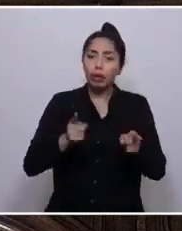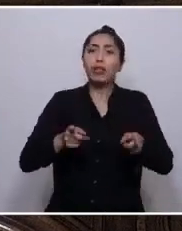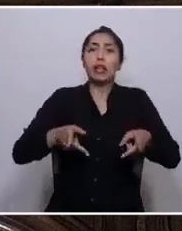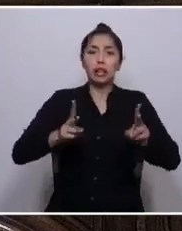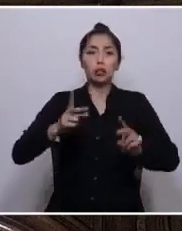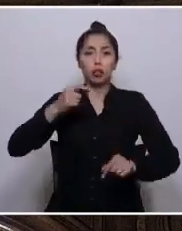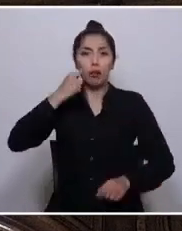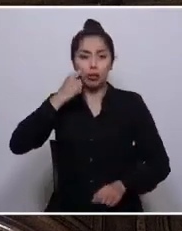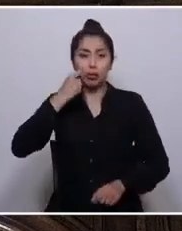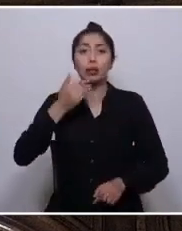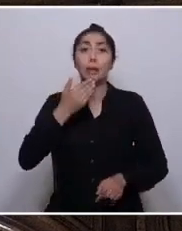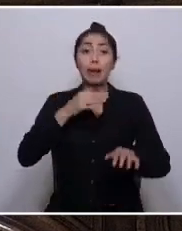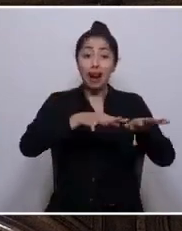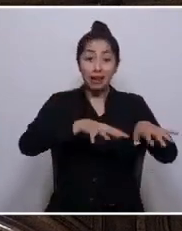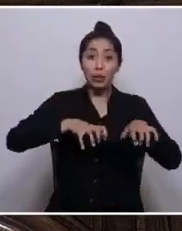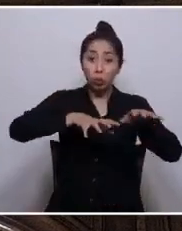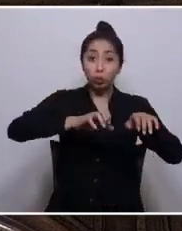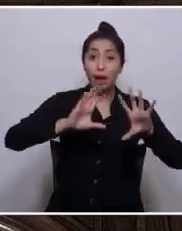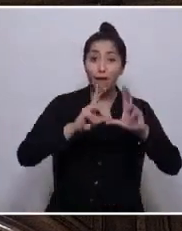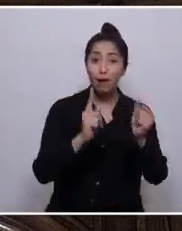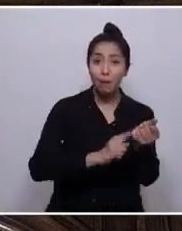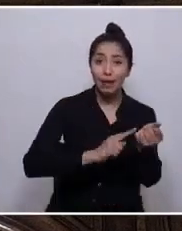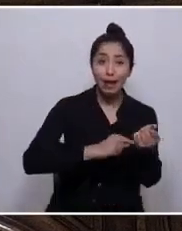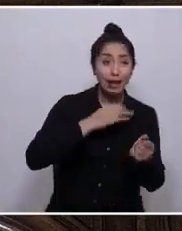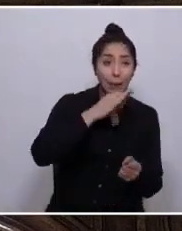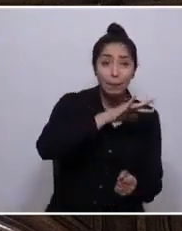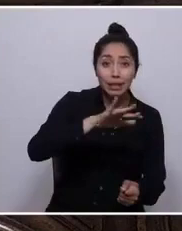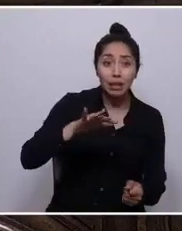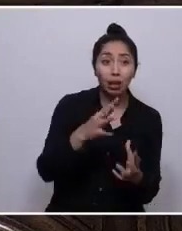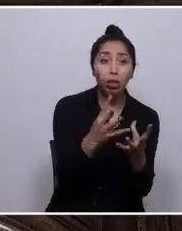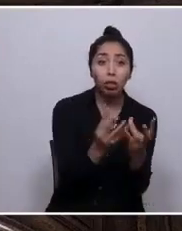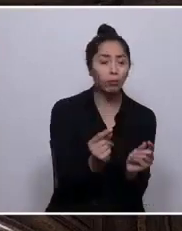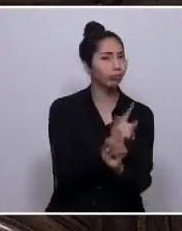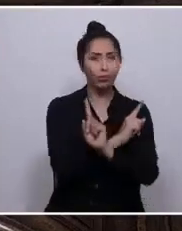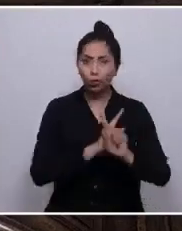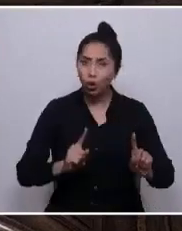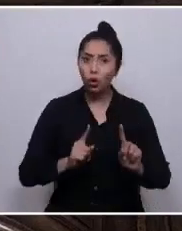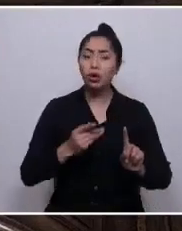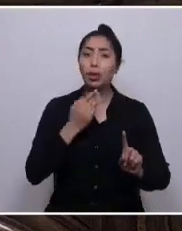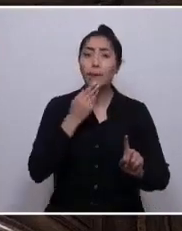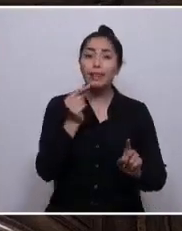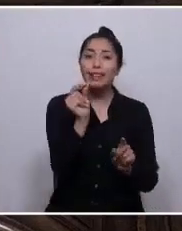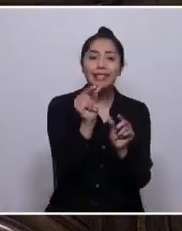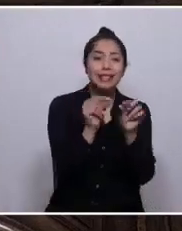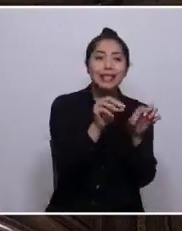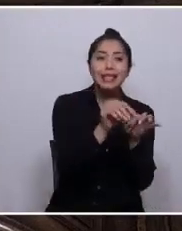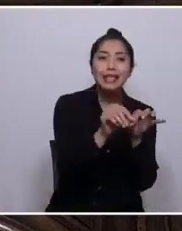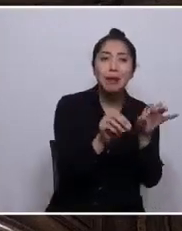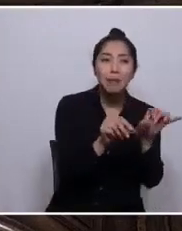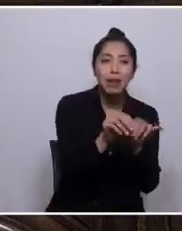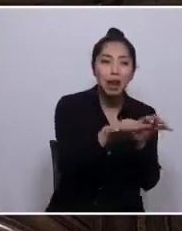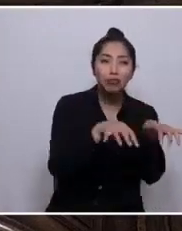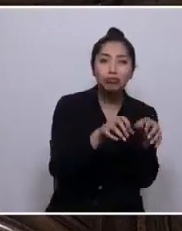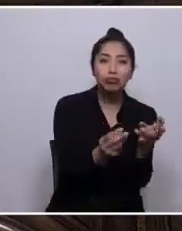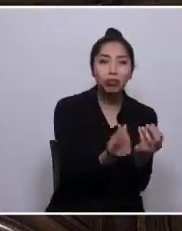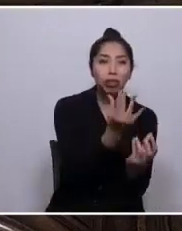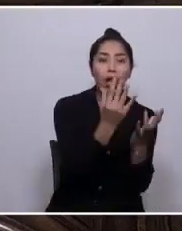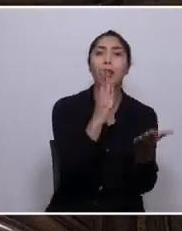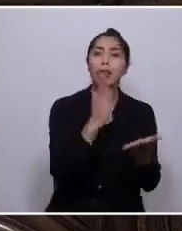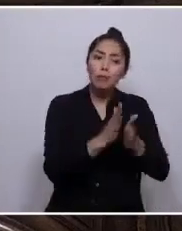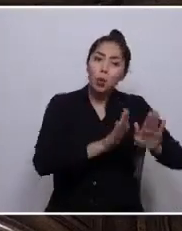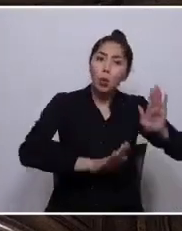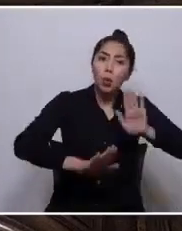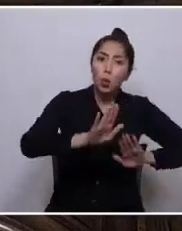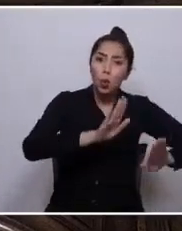familiar campesina no desaparezca. Que las semillas se resguarden y protejan. Porque la